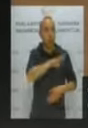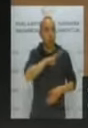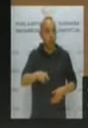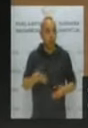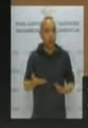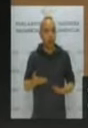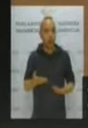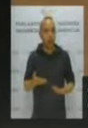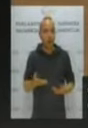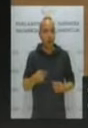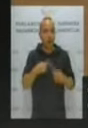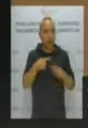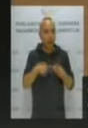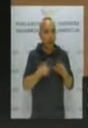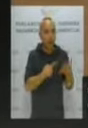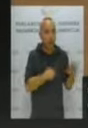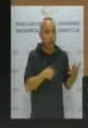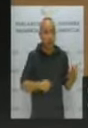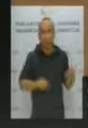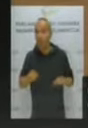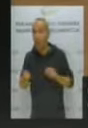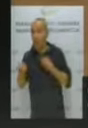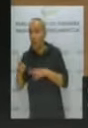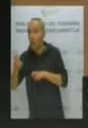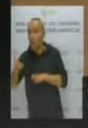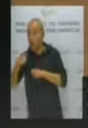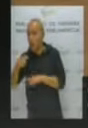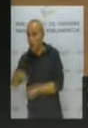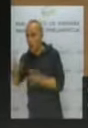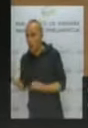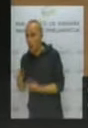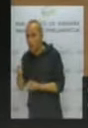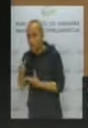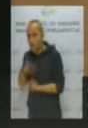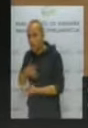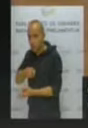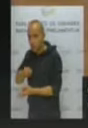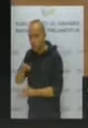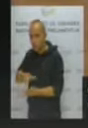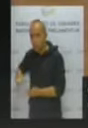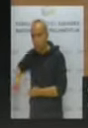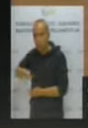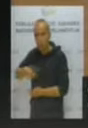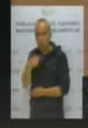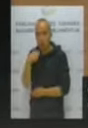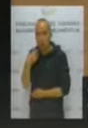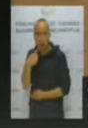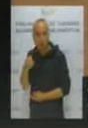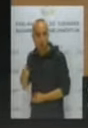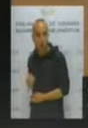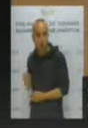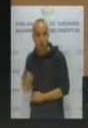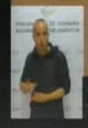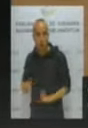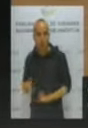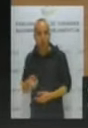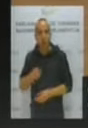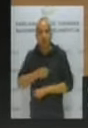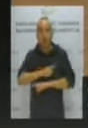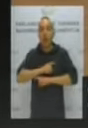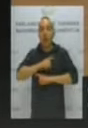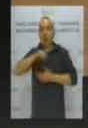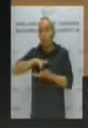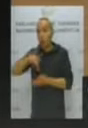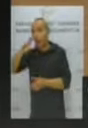no estaba informando en ese momento de que tenía al descubierto todos los datos de los contribuyentes. Ni lo informó cuando se produjo la denuncia,